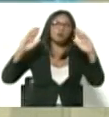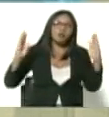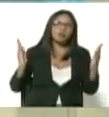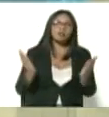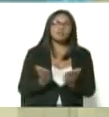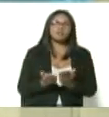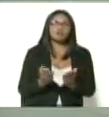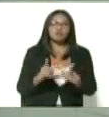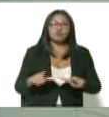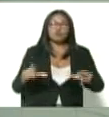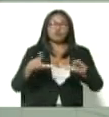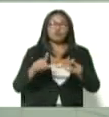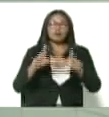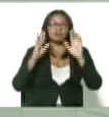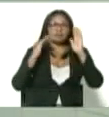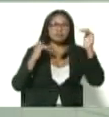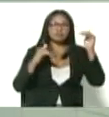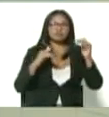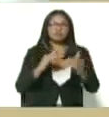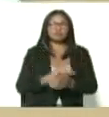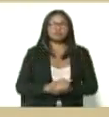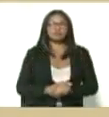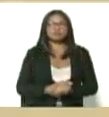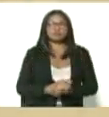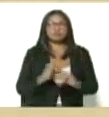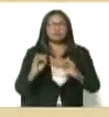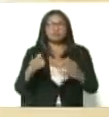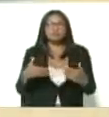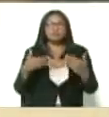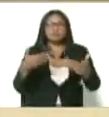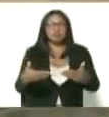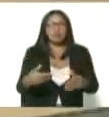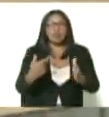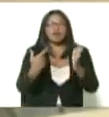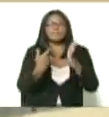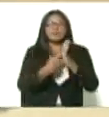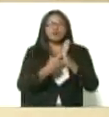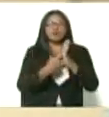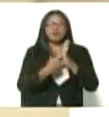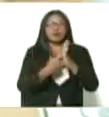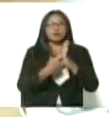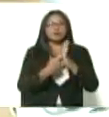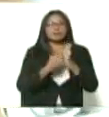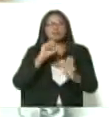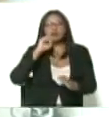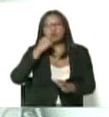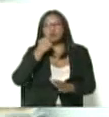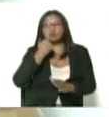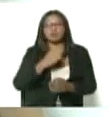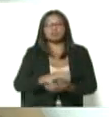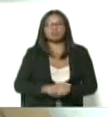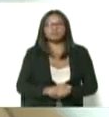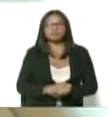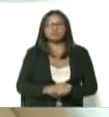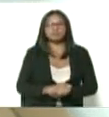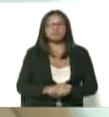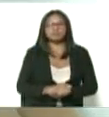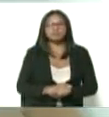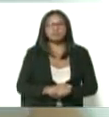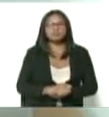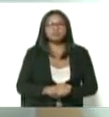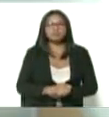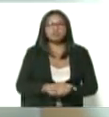centinela forma parte de la entrega la dotación de la vacuna sputnik 5 una vacuna que en esta primera